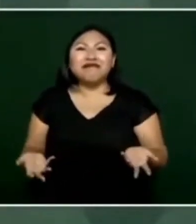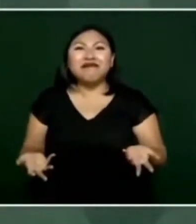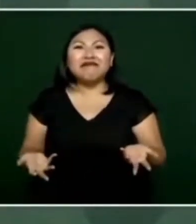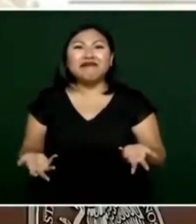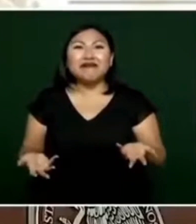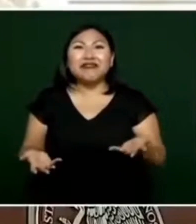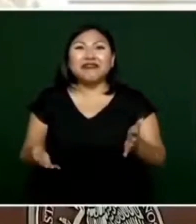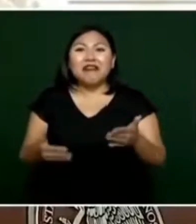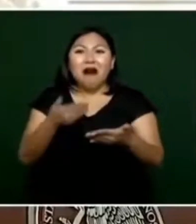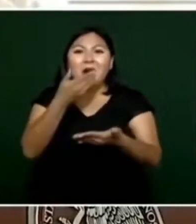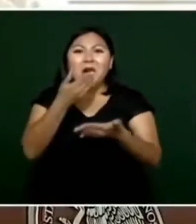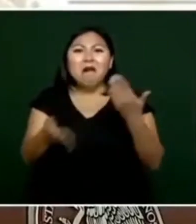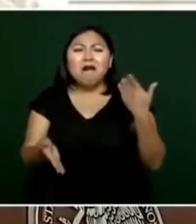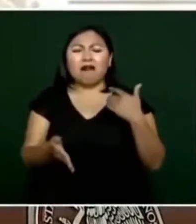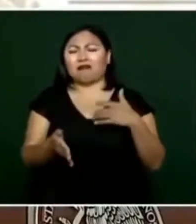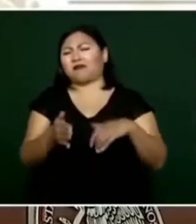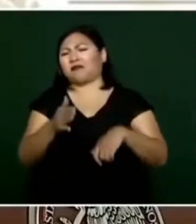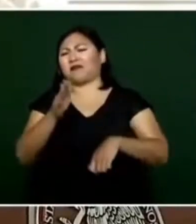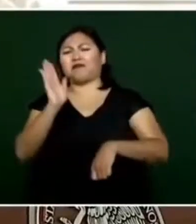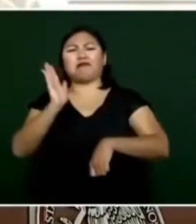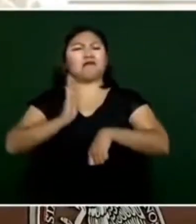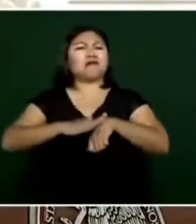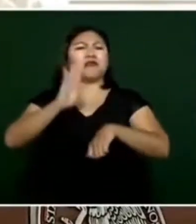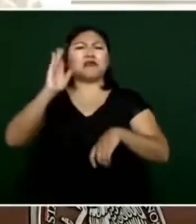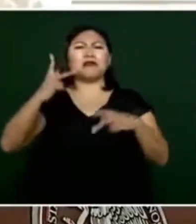antes